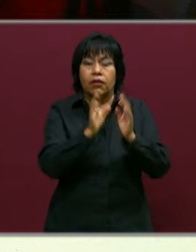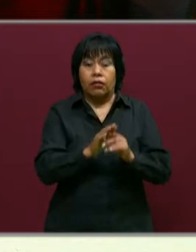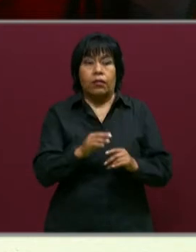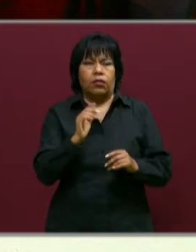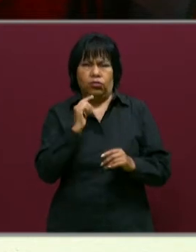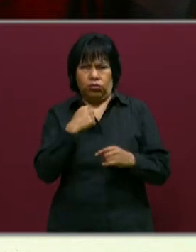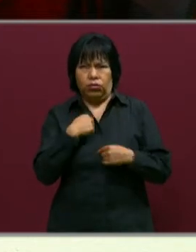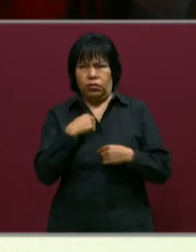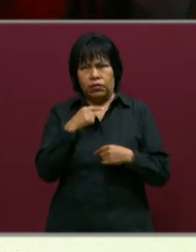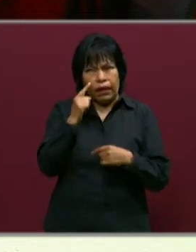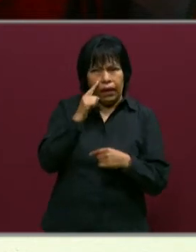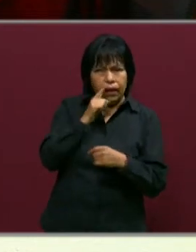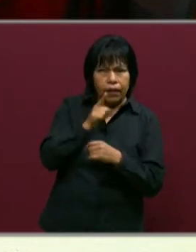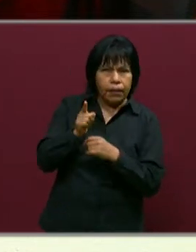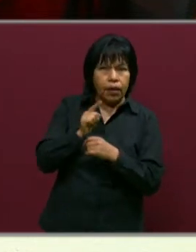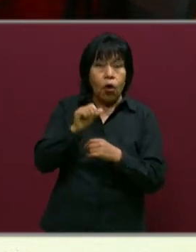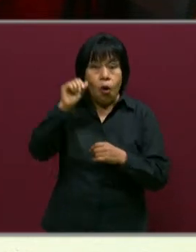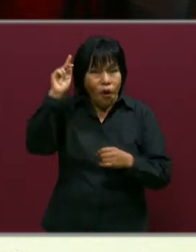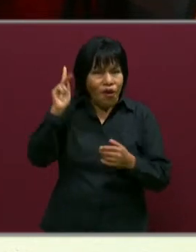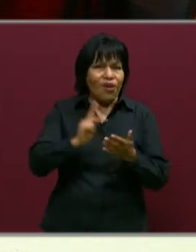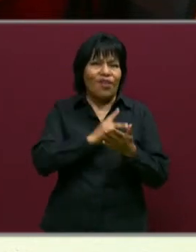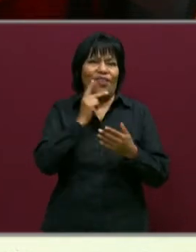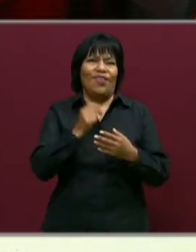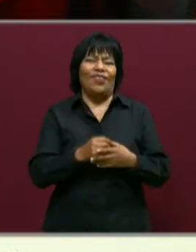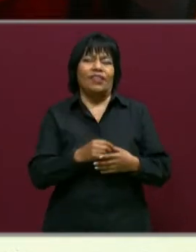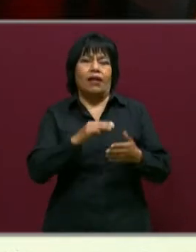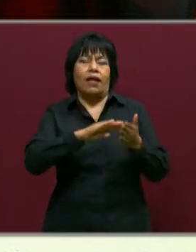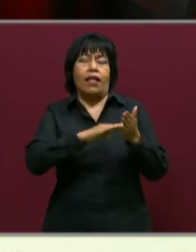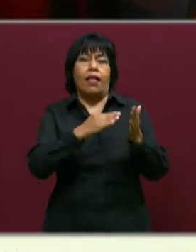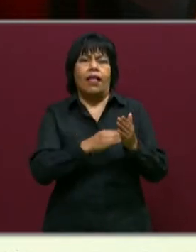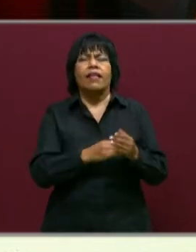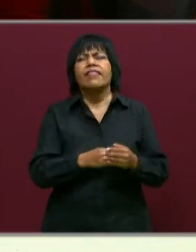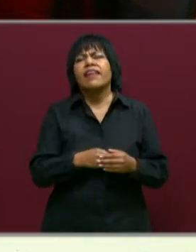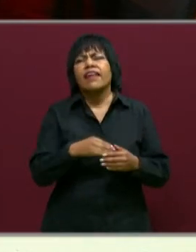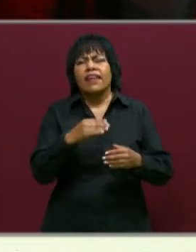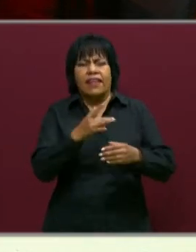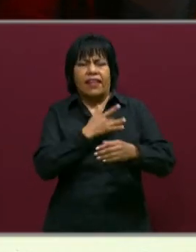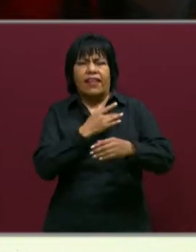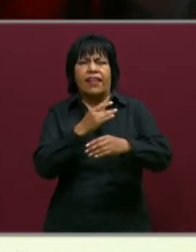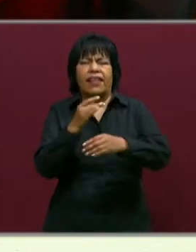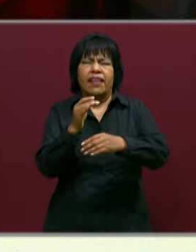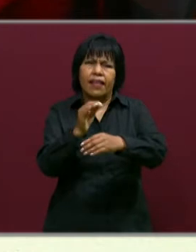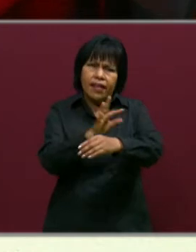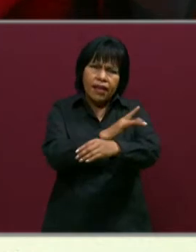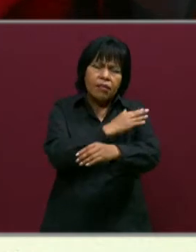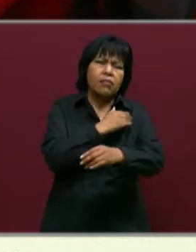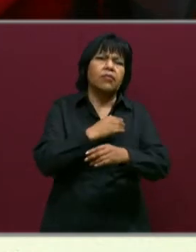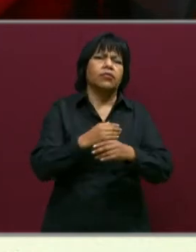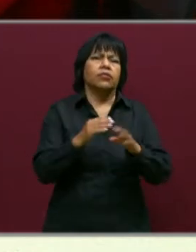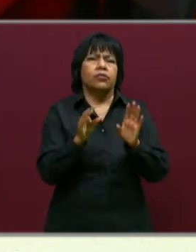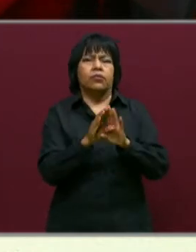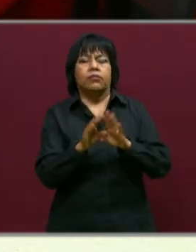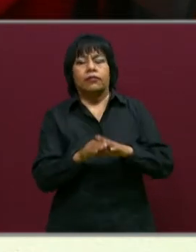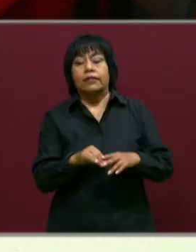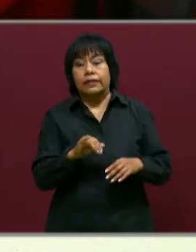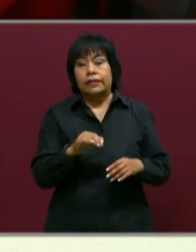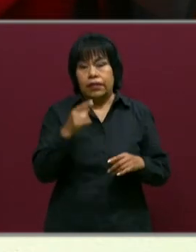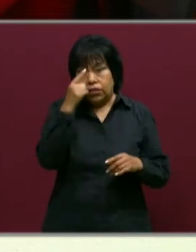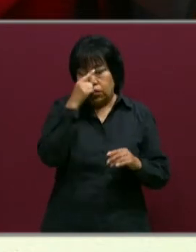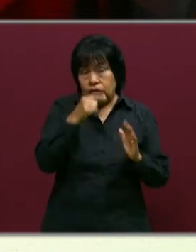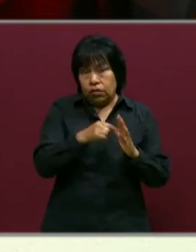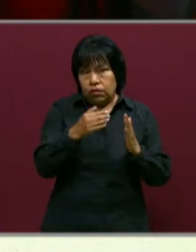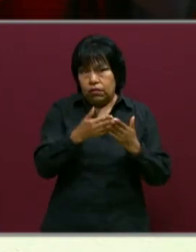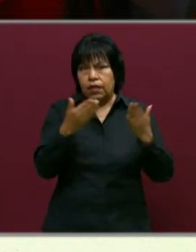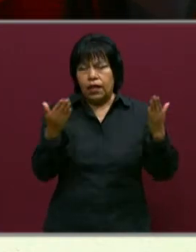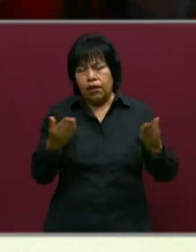llama la atención que se toma nuevamente esta estrategia de la gestión de las emociones. Sí, pues, bueno, creo que en este momento